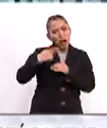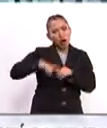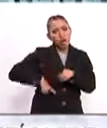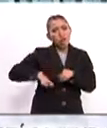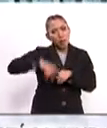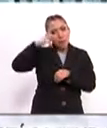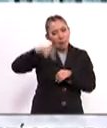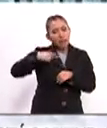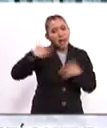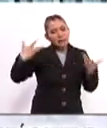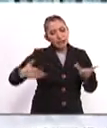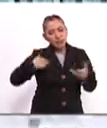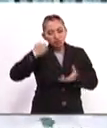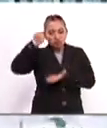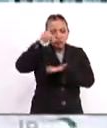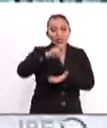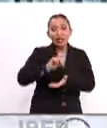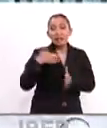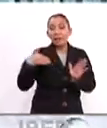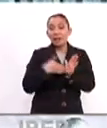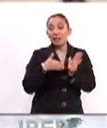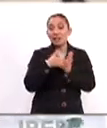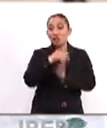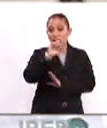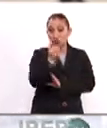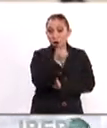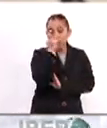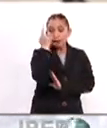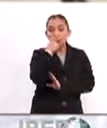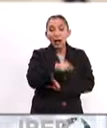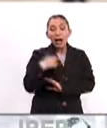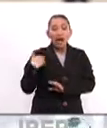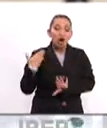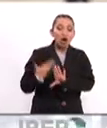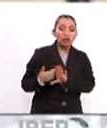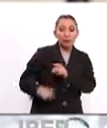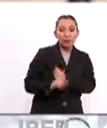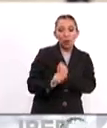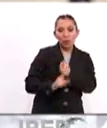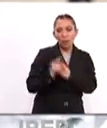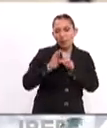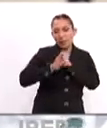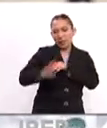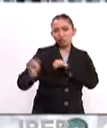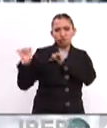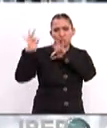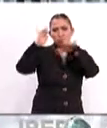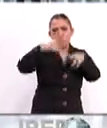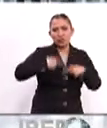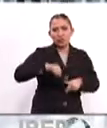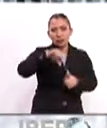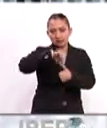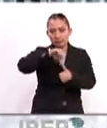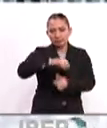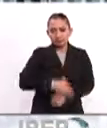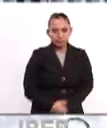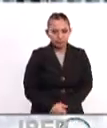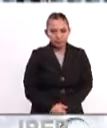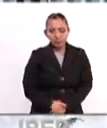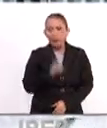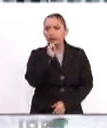del gobierno mexicano de crear un fondo de 30 mil millones de dólares para atacar el problema de la migración masiva de centroamericanos.